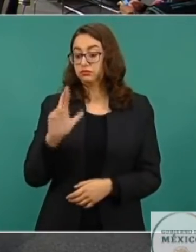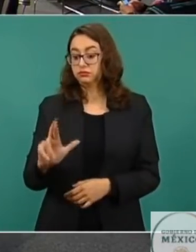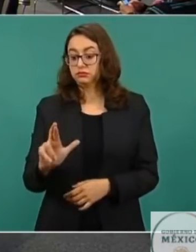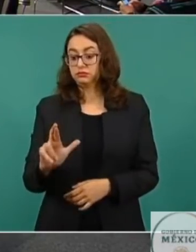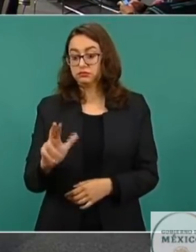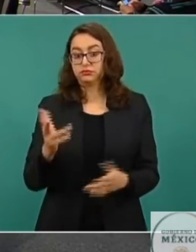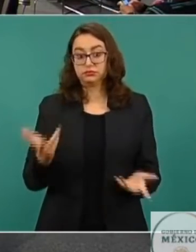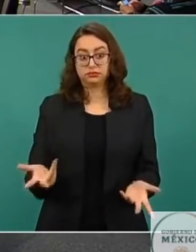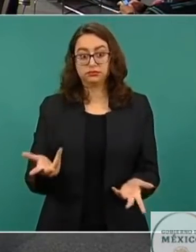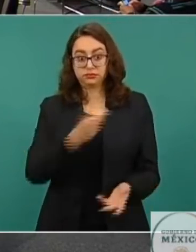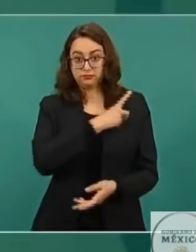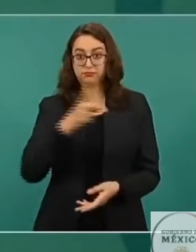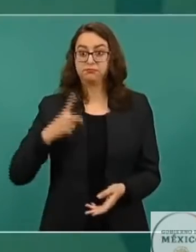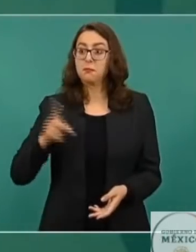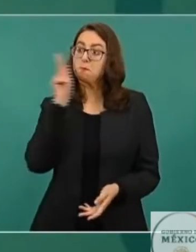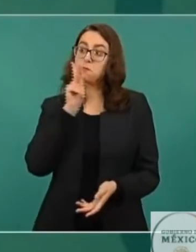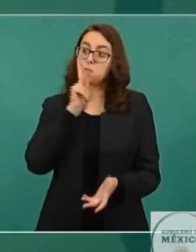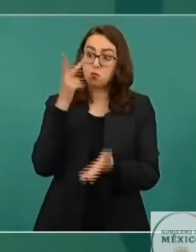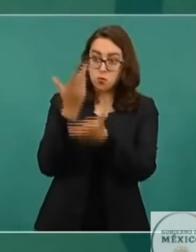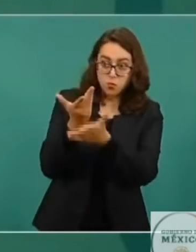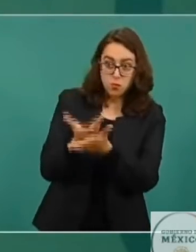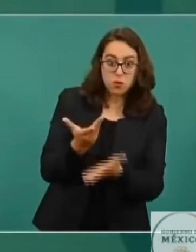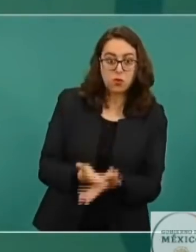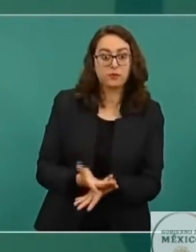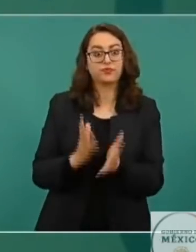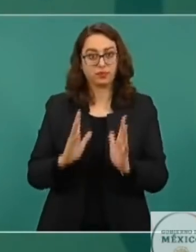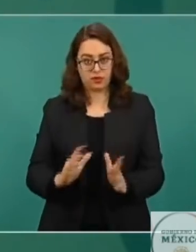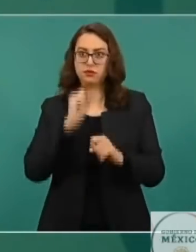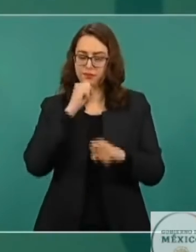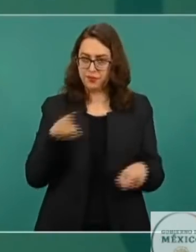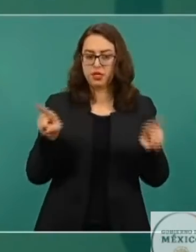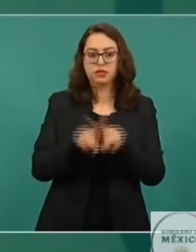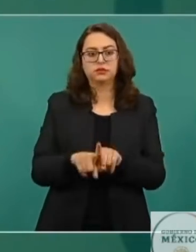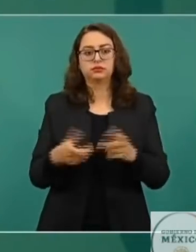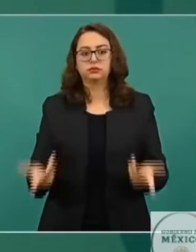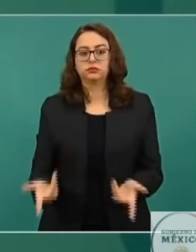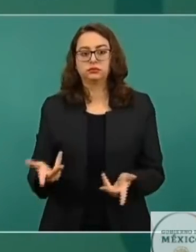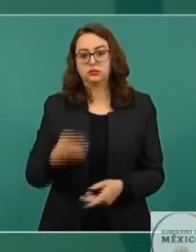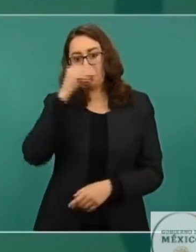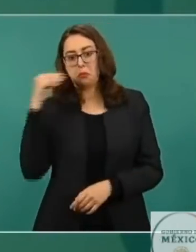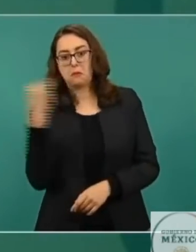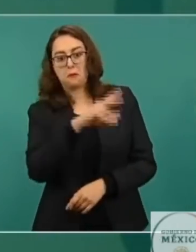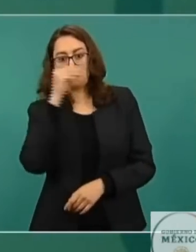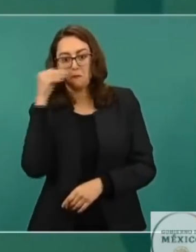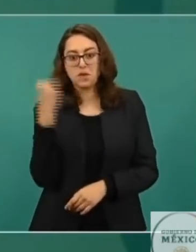pues tienen que presentar pruebas. No es nada más fabricar delitos.